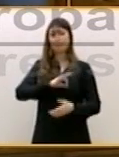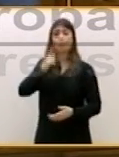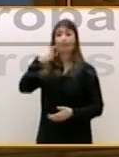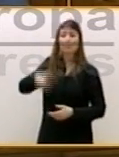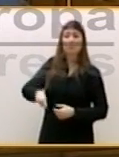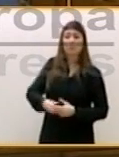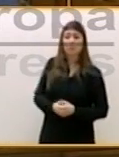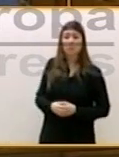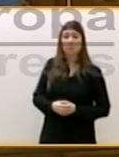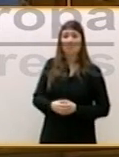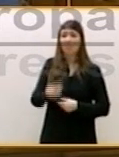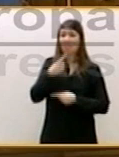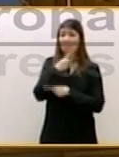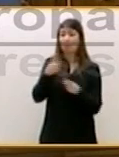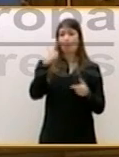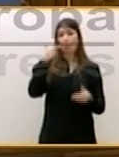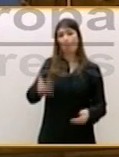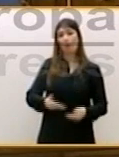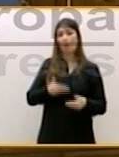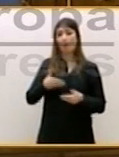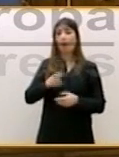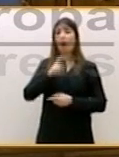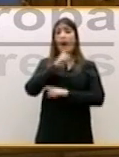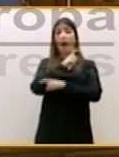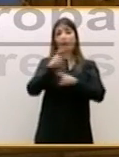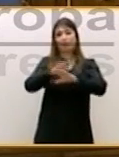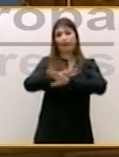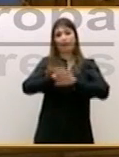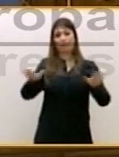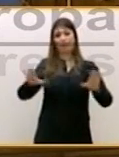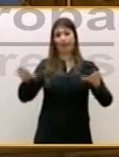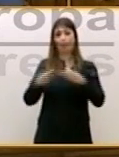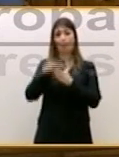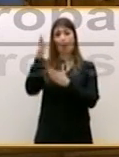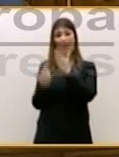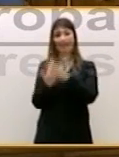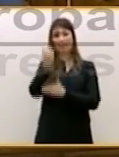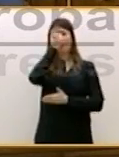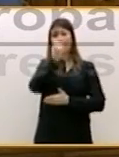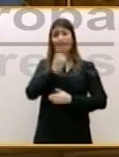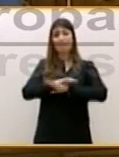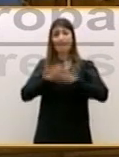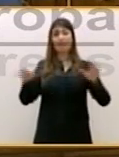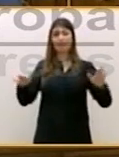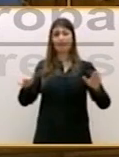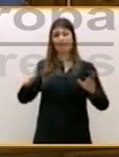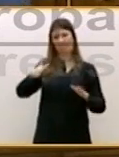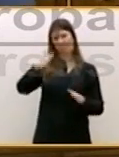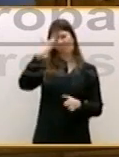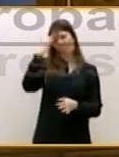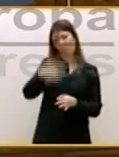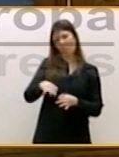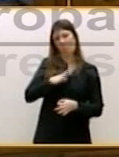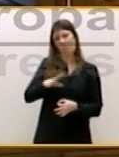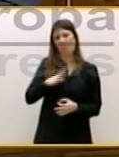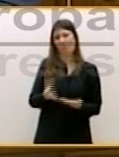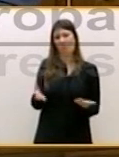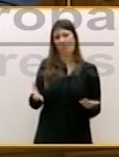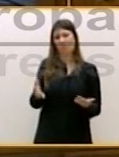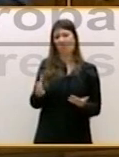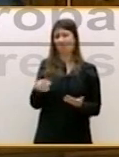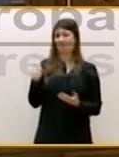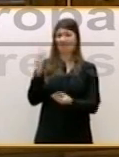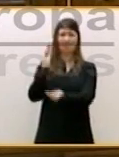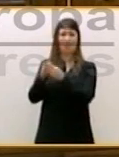afirmar que nada ha cambiado desde el anuncio del cese definitivo a la violencia por parte de ETA es hacer el tan creo. Esa percepción no la comparte nadie y ni